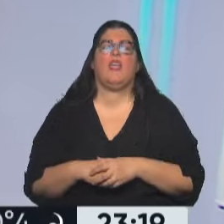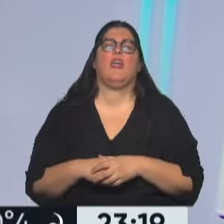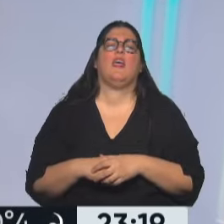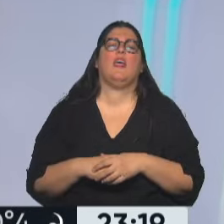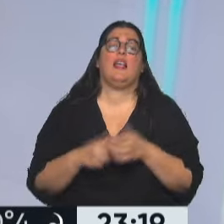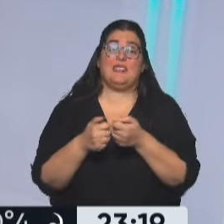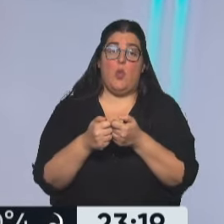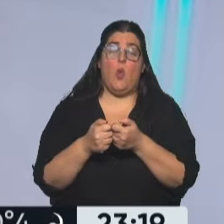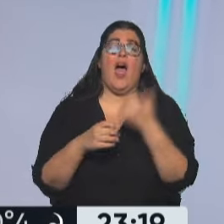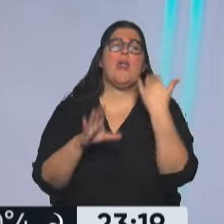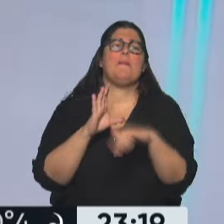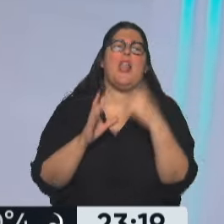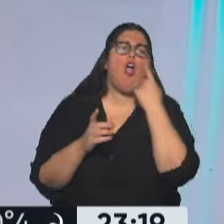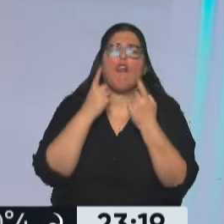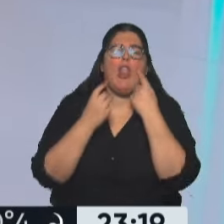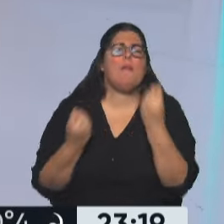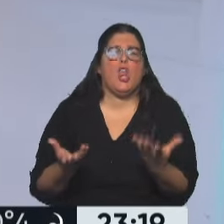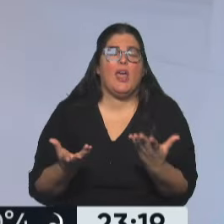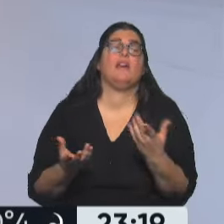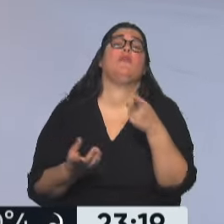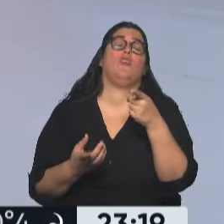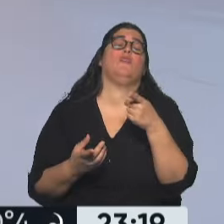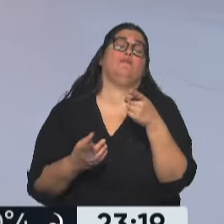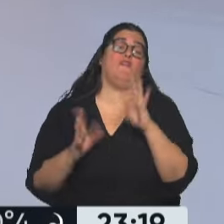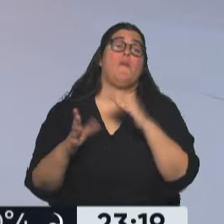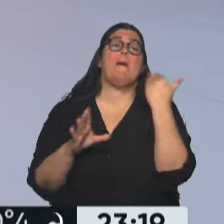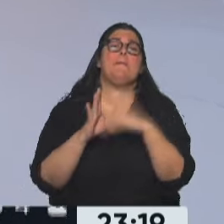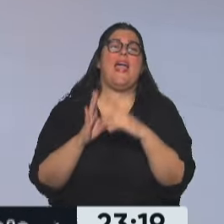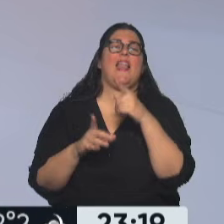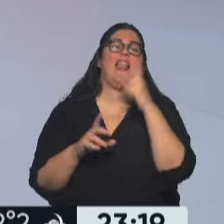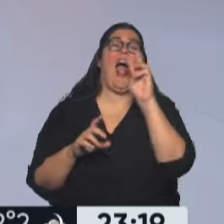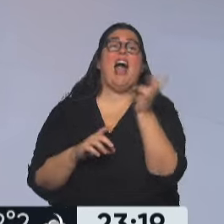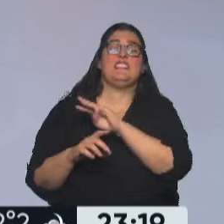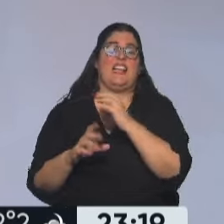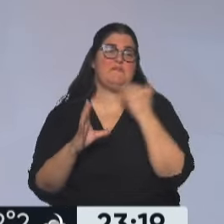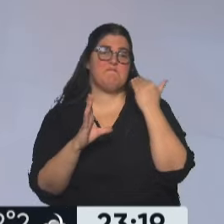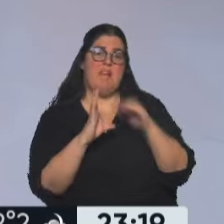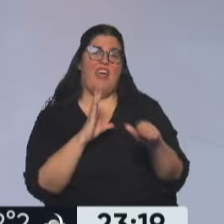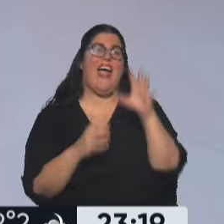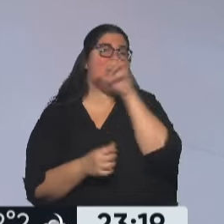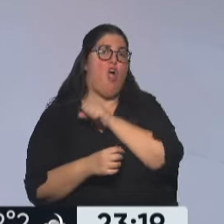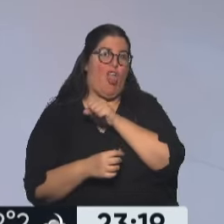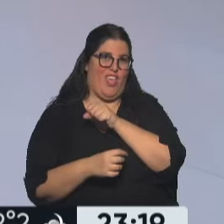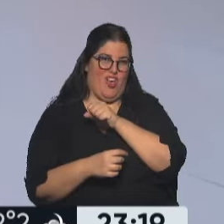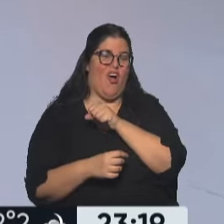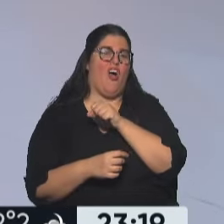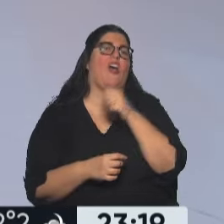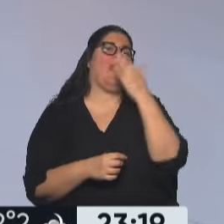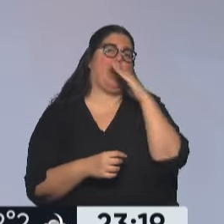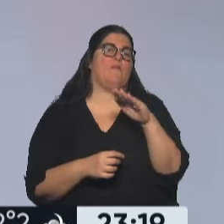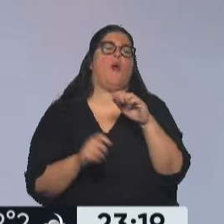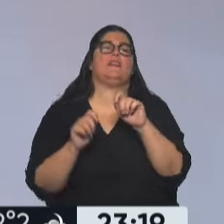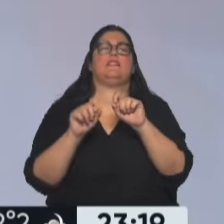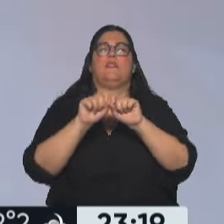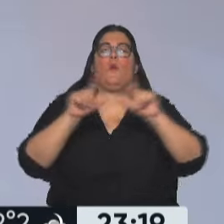del número de teléfono? Porque vas a recibir un código de validación que luego vas a tener que ingresar en el paso siguiente. El